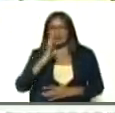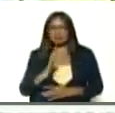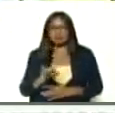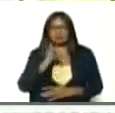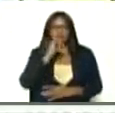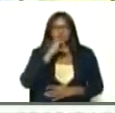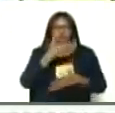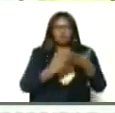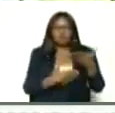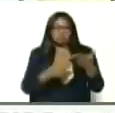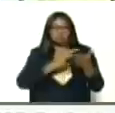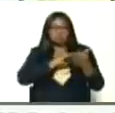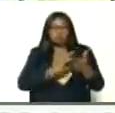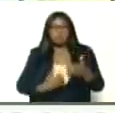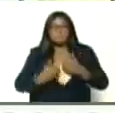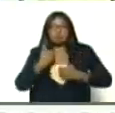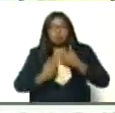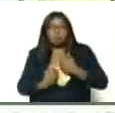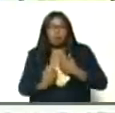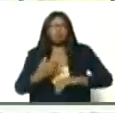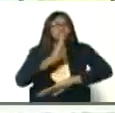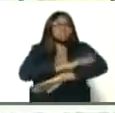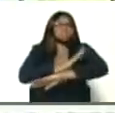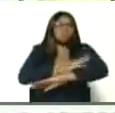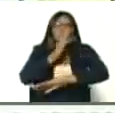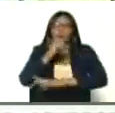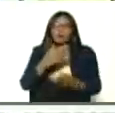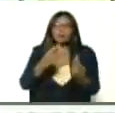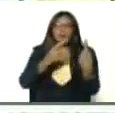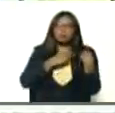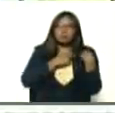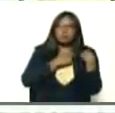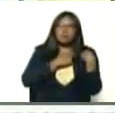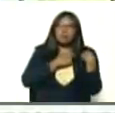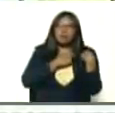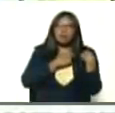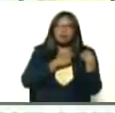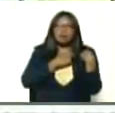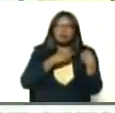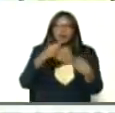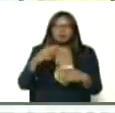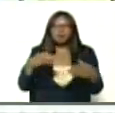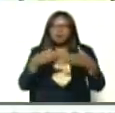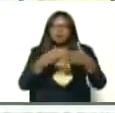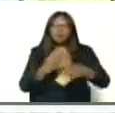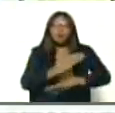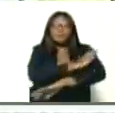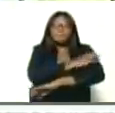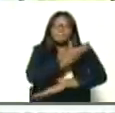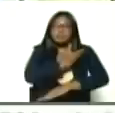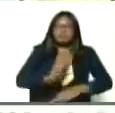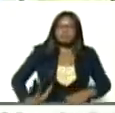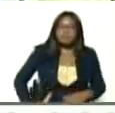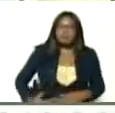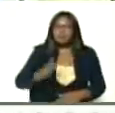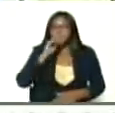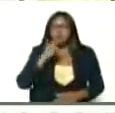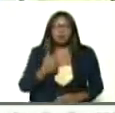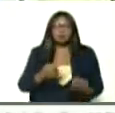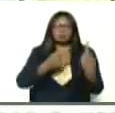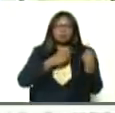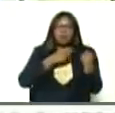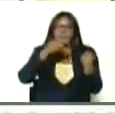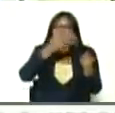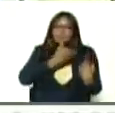y la actitud irresponsable, de la derecha trumpista, brasilera, la actitud irresponsable, de